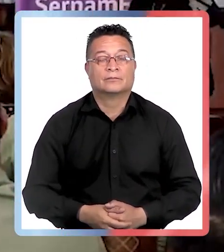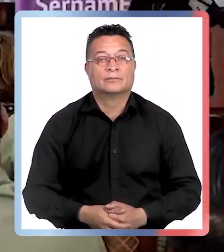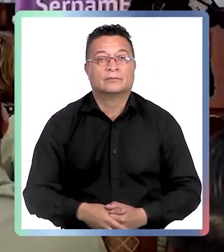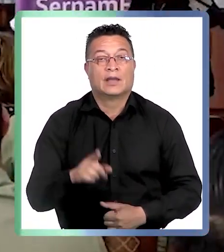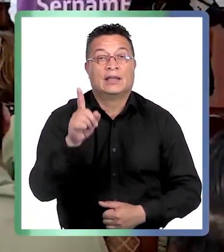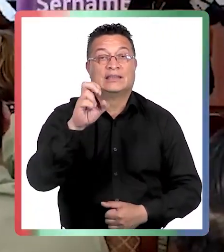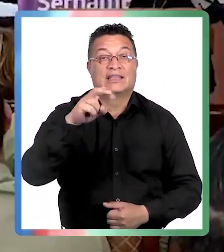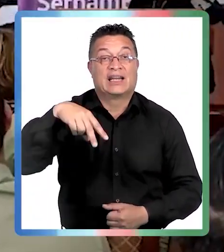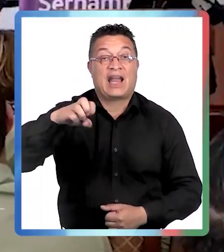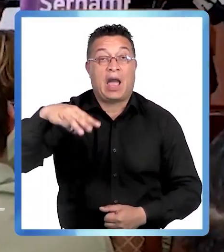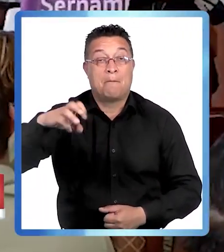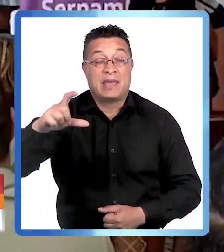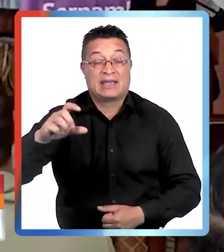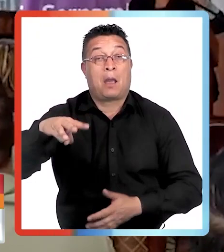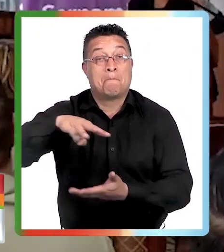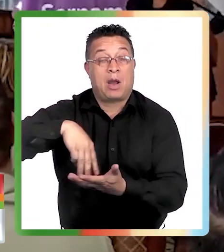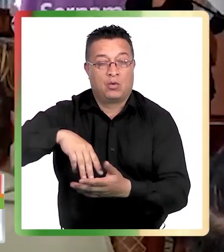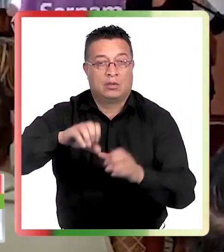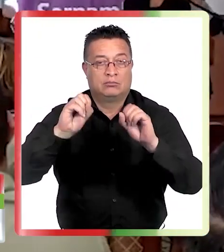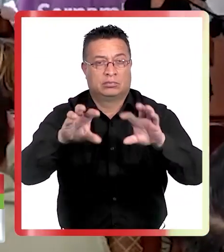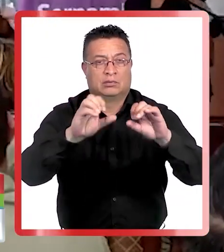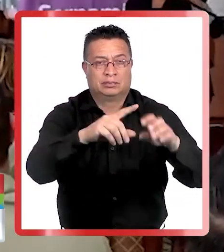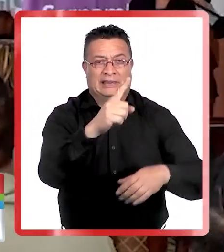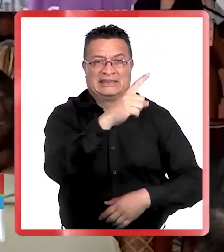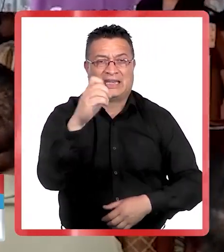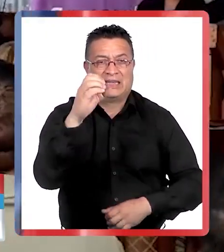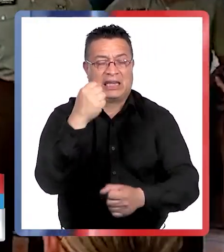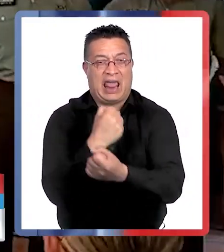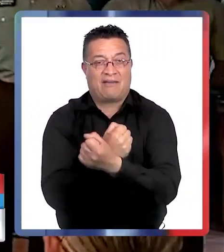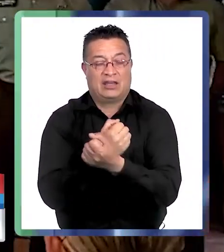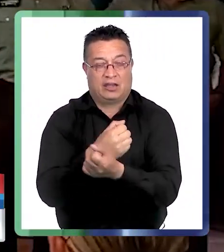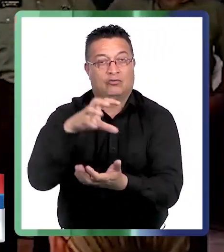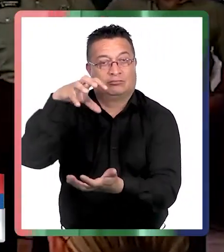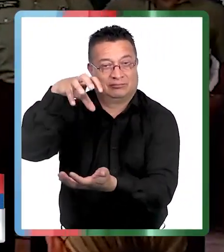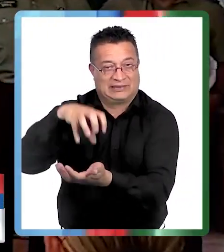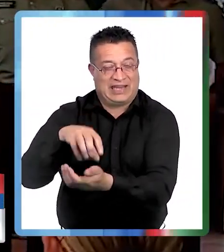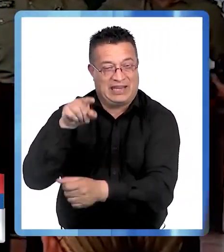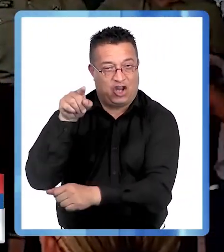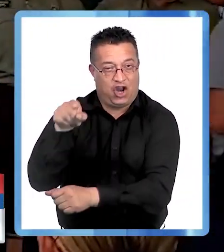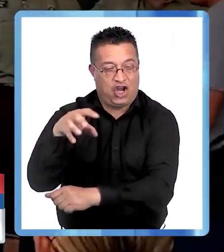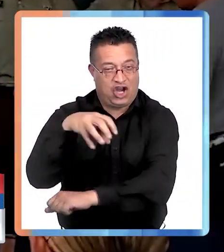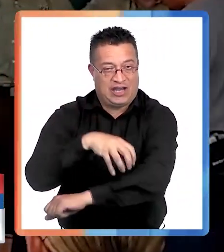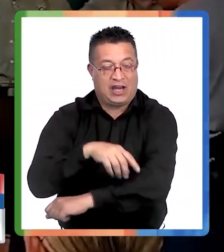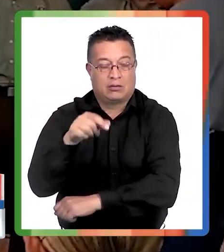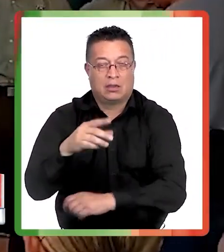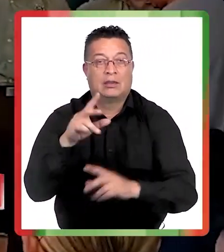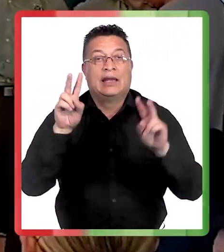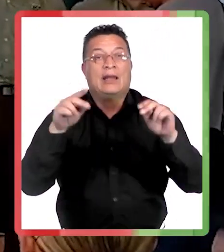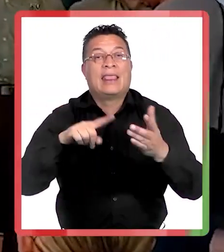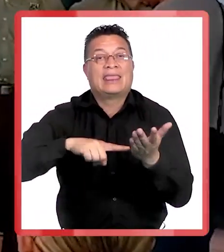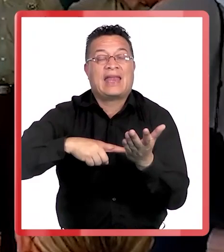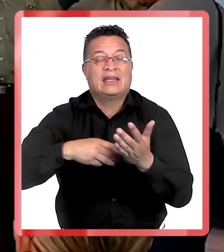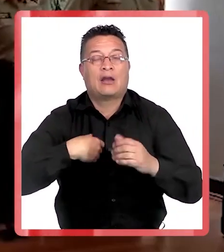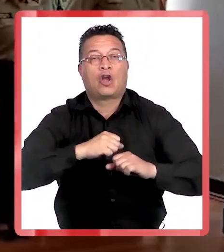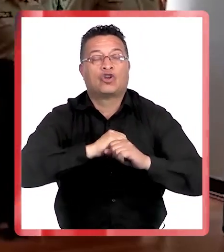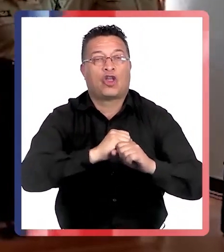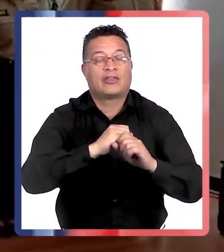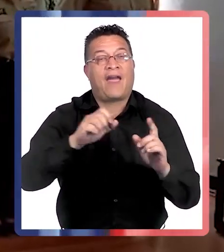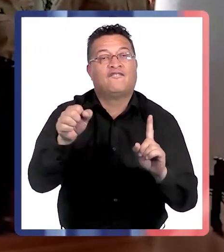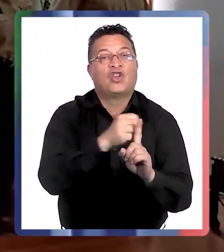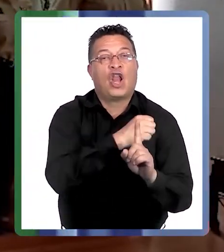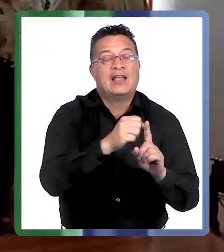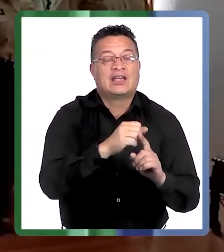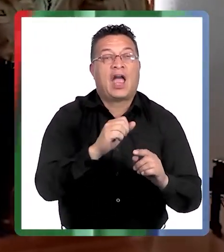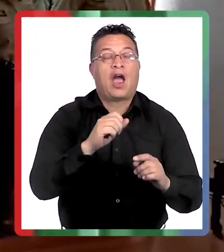Cernamec Maule capacitó a más de 100 carabineros de la región en técnicas para abordar la violencia contra la mujer. En